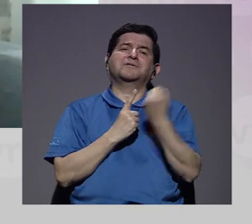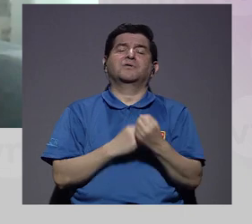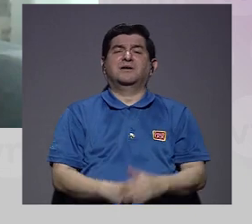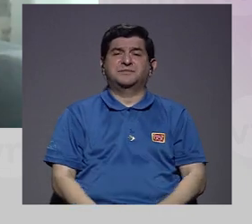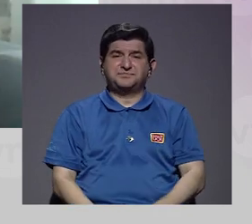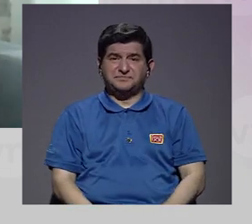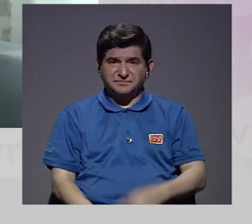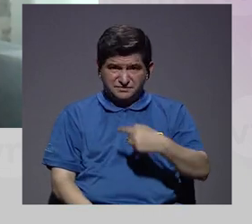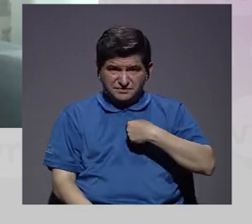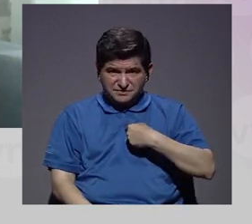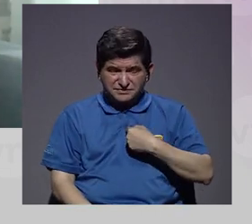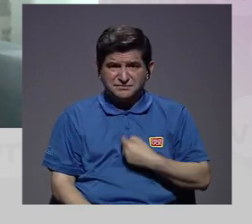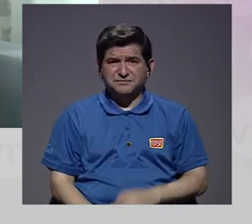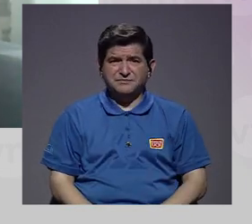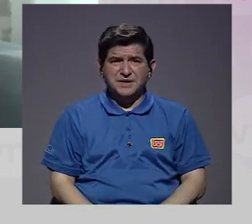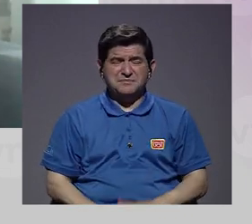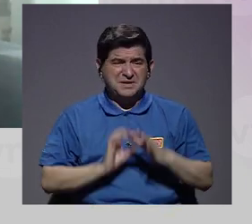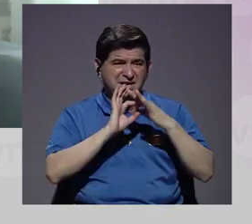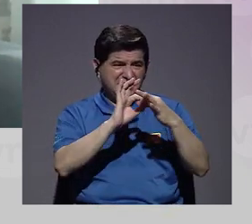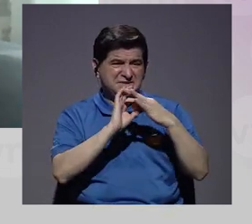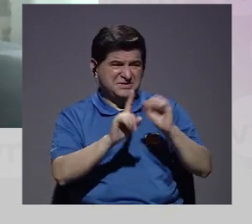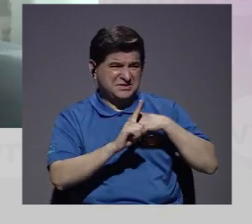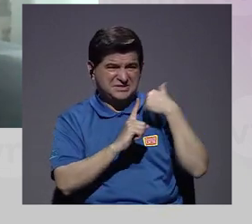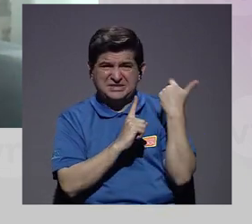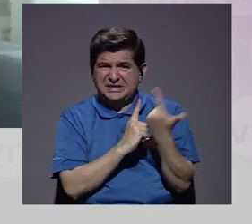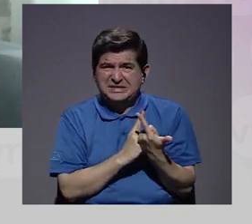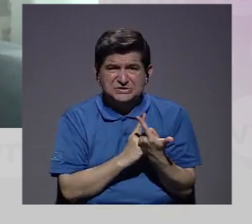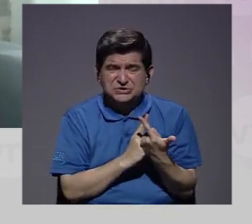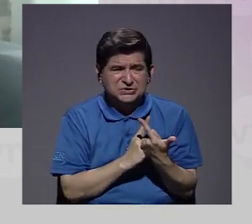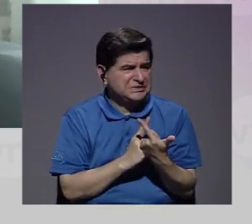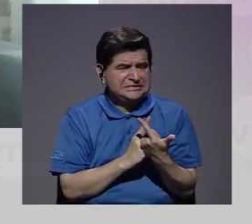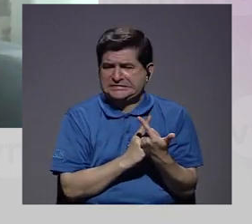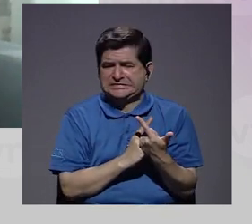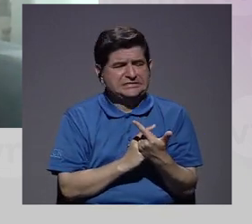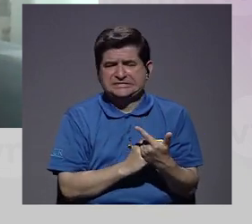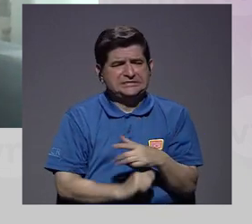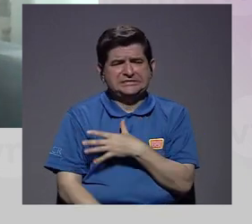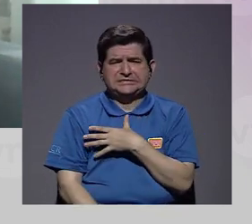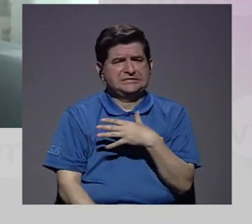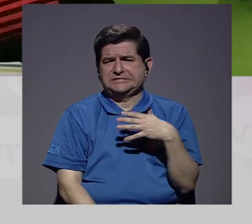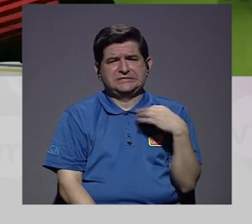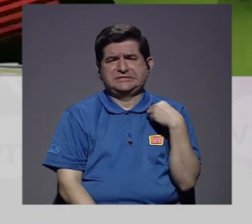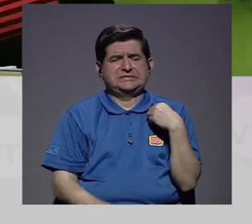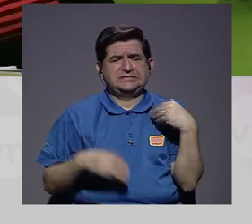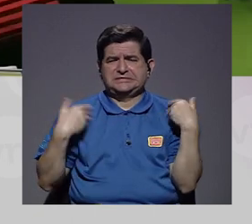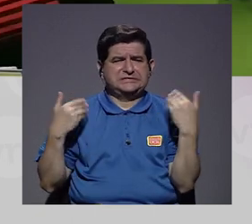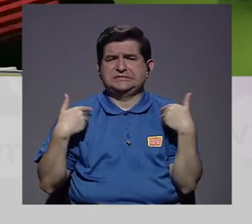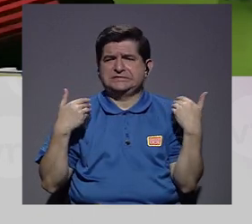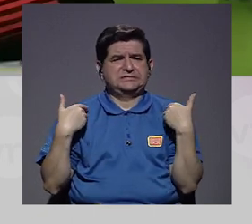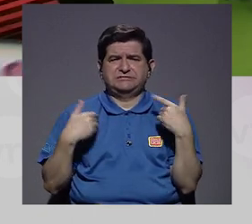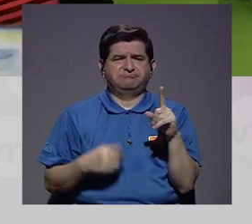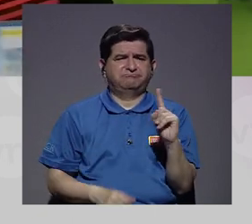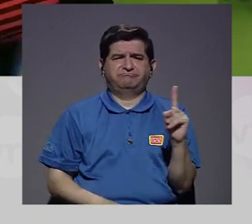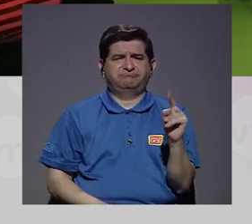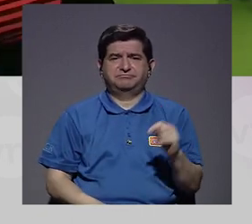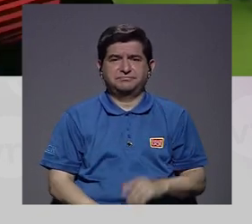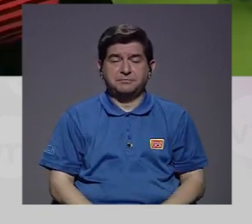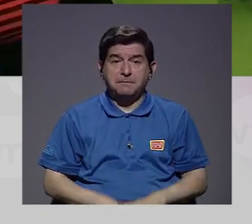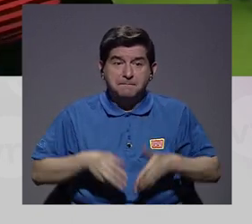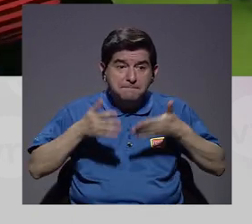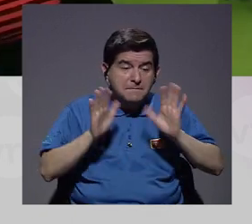esto. Porque a ella el tema de las relaciones sociales no le hacen mucha gracia ni la hacen muy feliz.